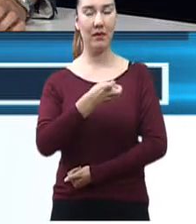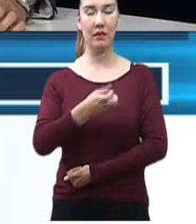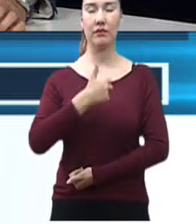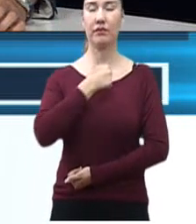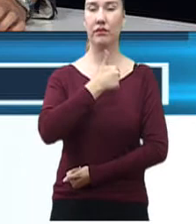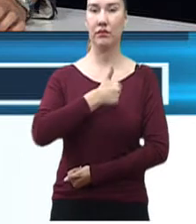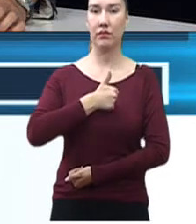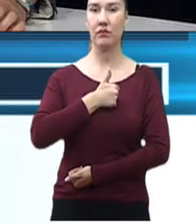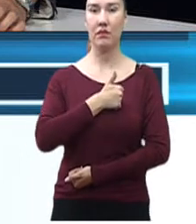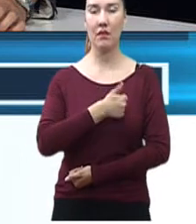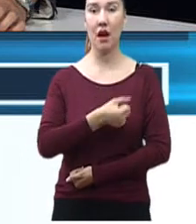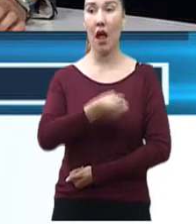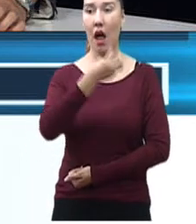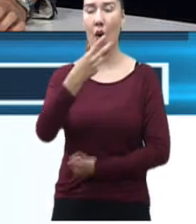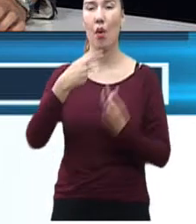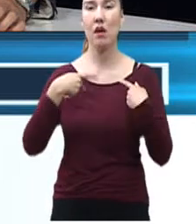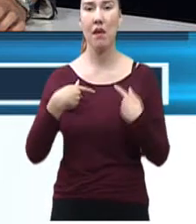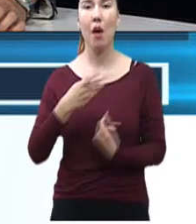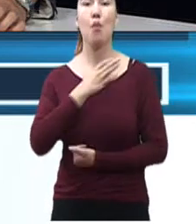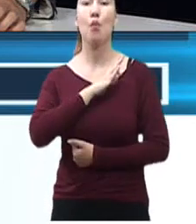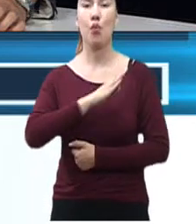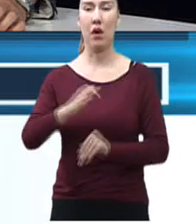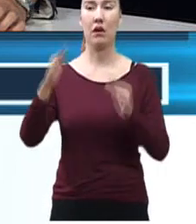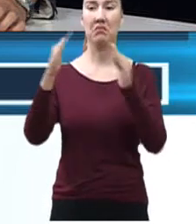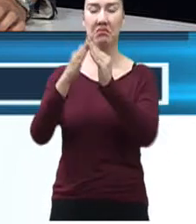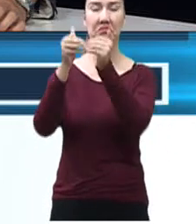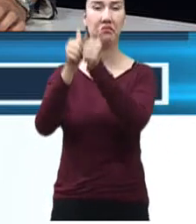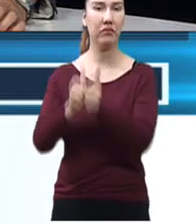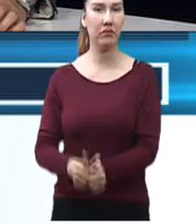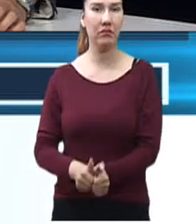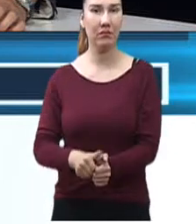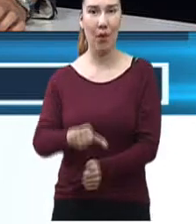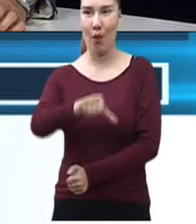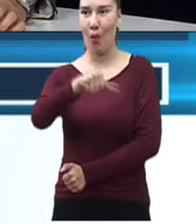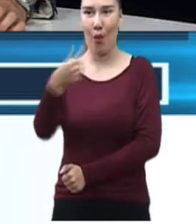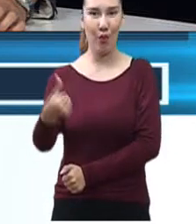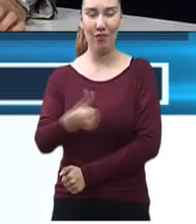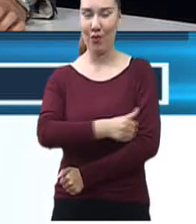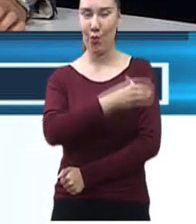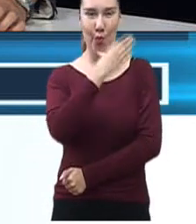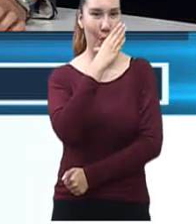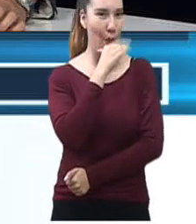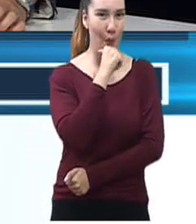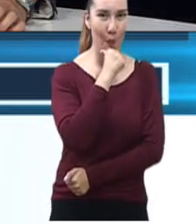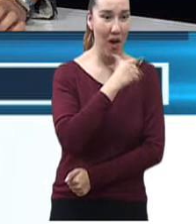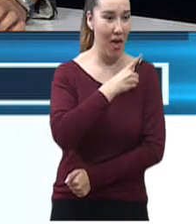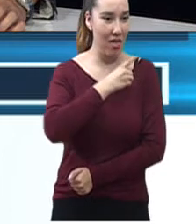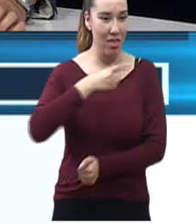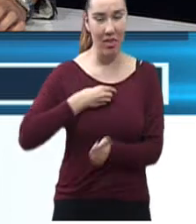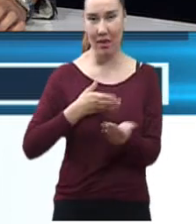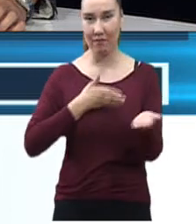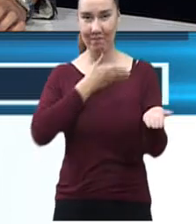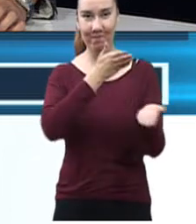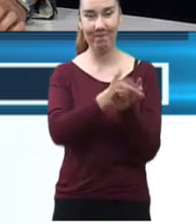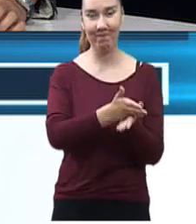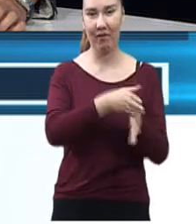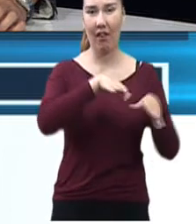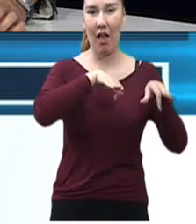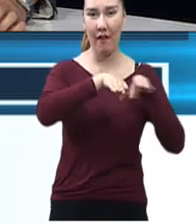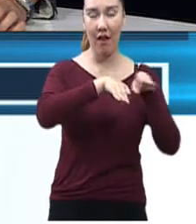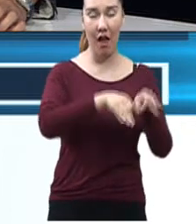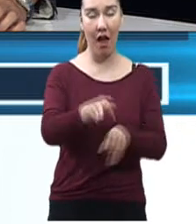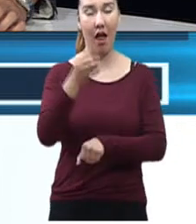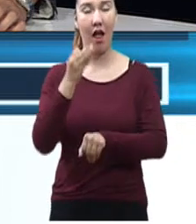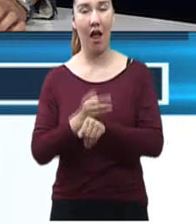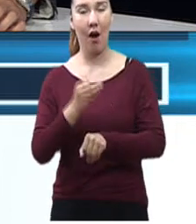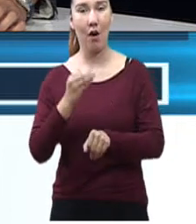casa y otros no. Lo que tú comentas es muy cierto, el tema de la educación. Ahora los niños y los jóvenes ya entraron